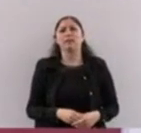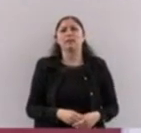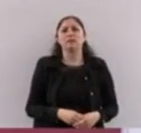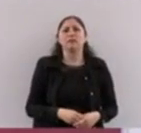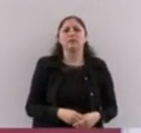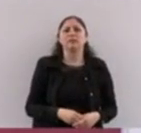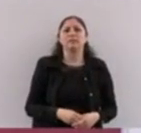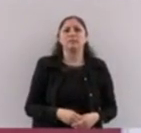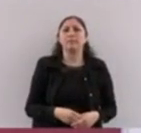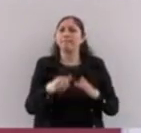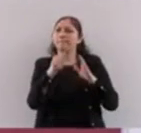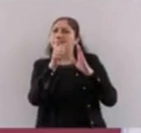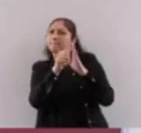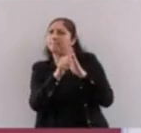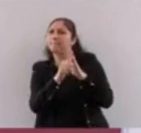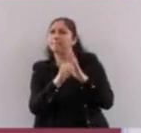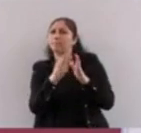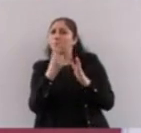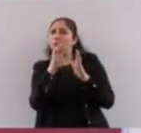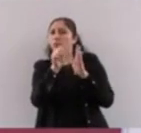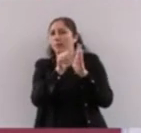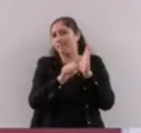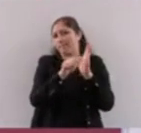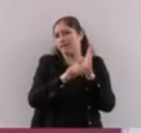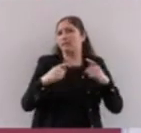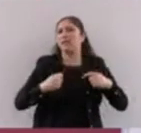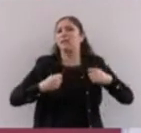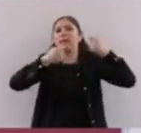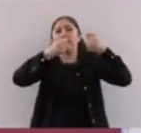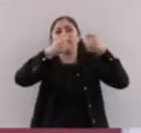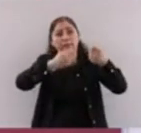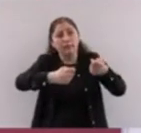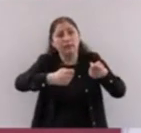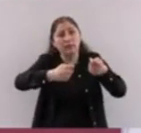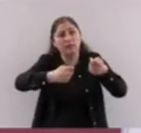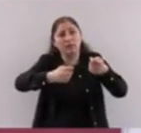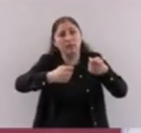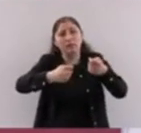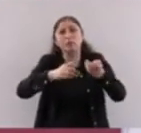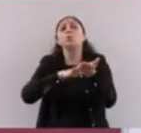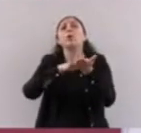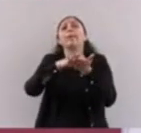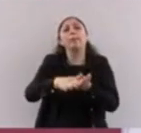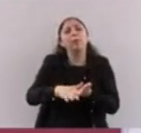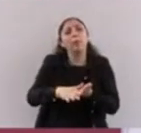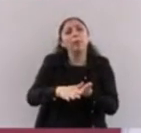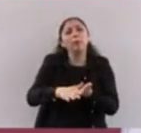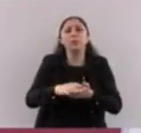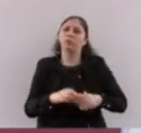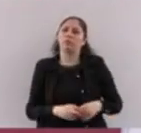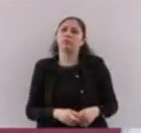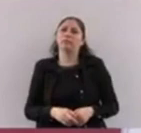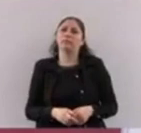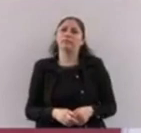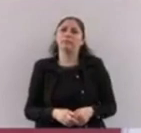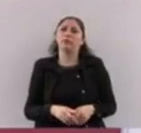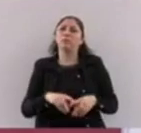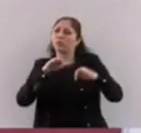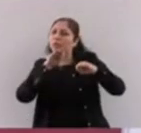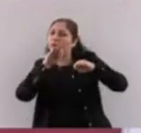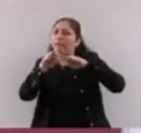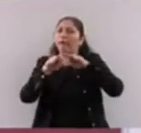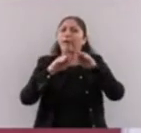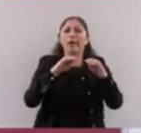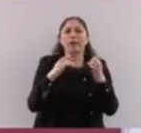cuando les depositaban a los que tenían una nómina de esa manera, pues su quincena. Y les vamos a avisar,